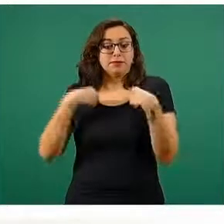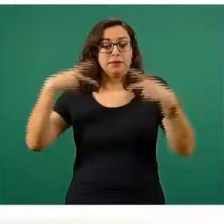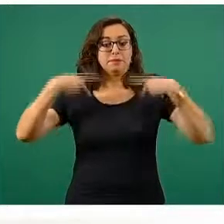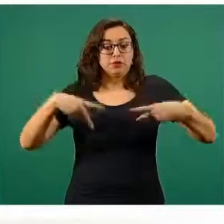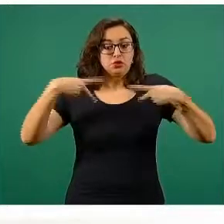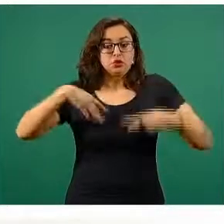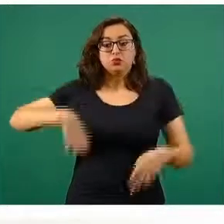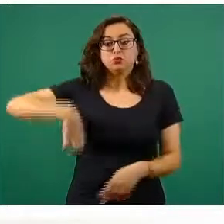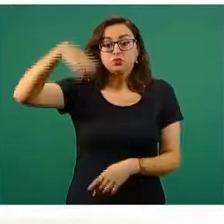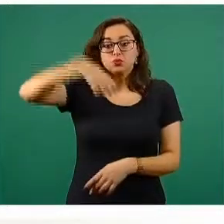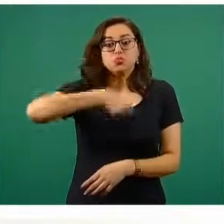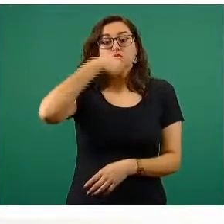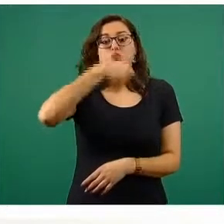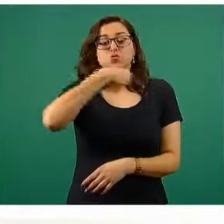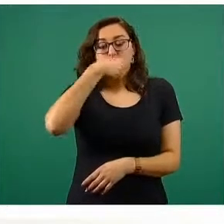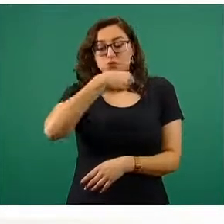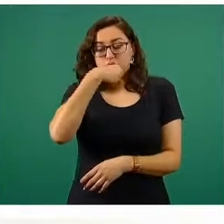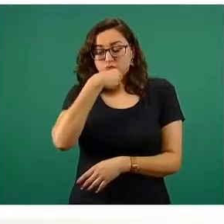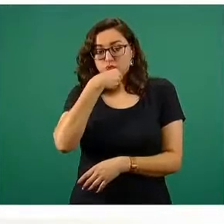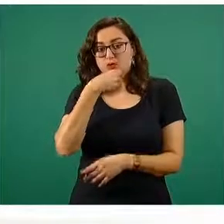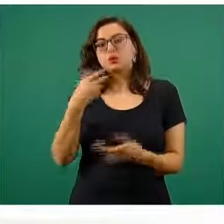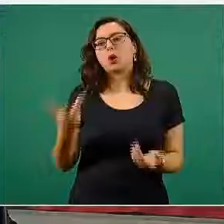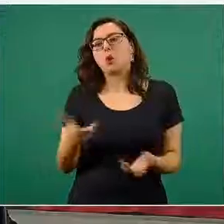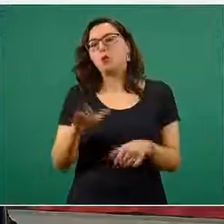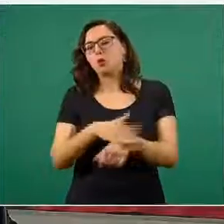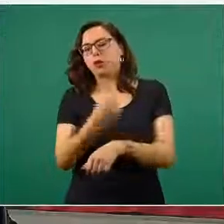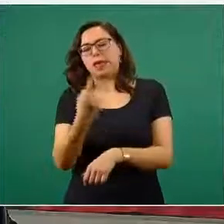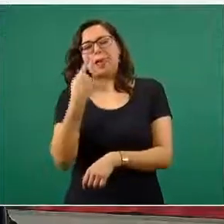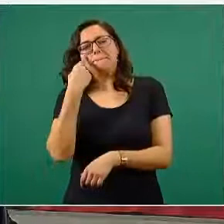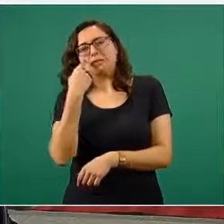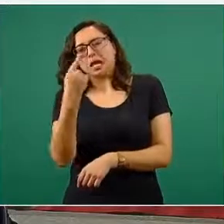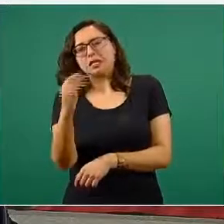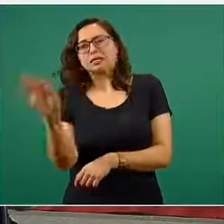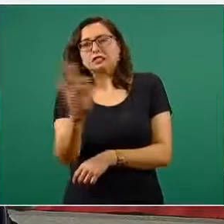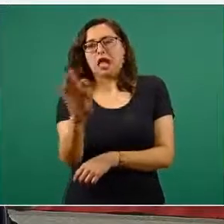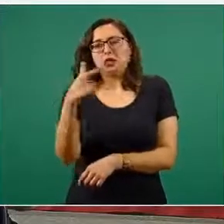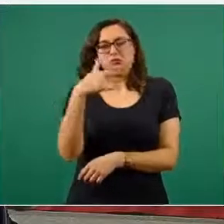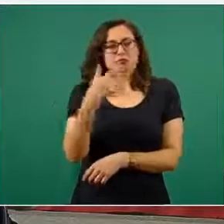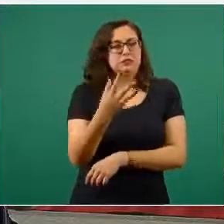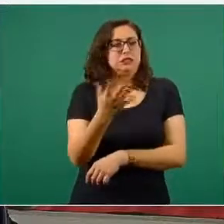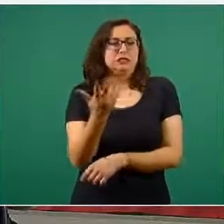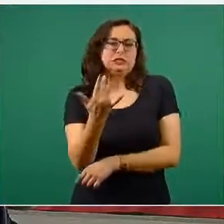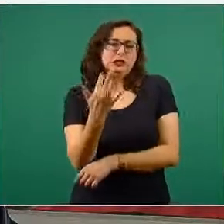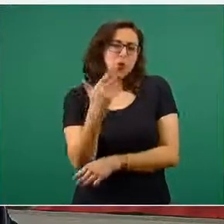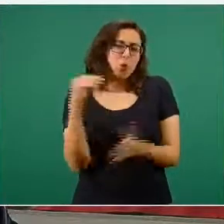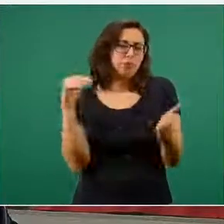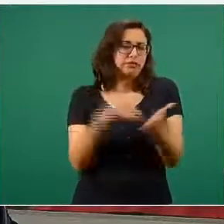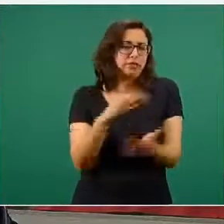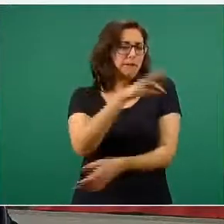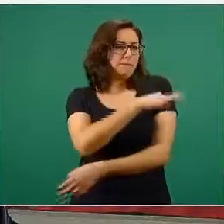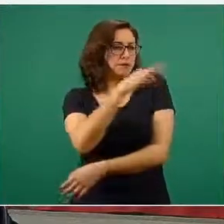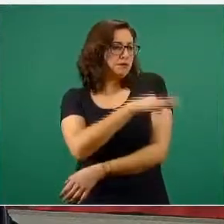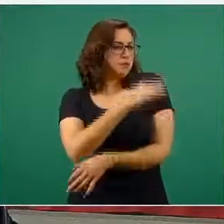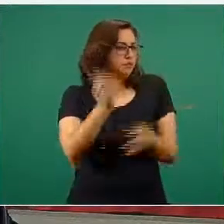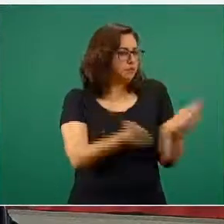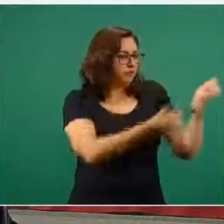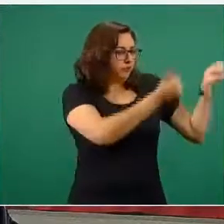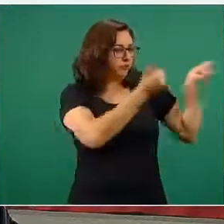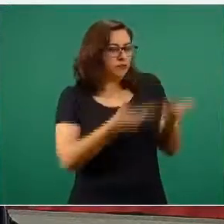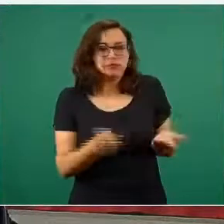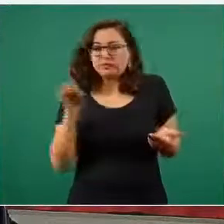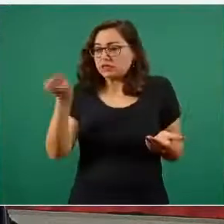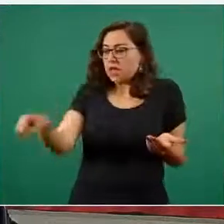seleccionados. ¿Por qué? Porque si yo tengo disponibles 50 mil dosis, pero en este municipio hay